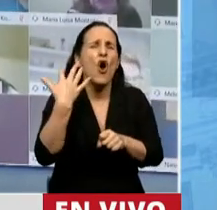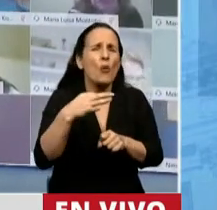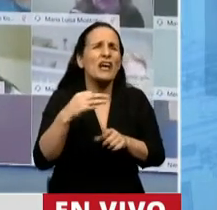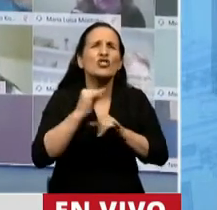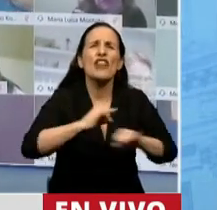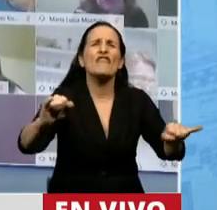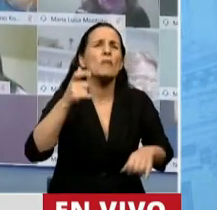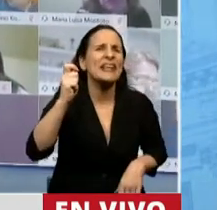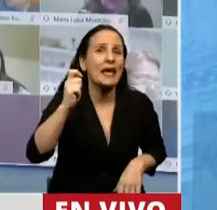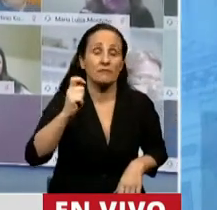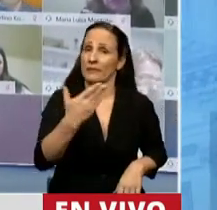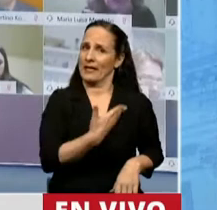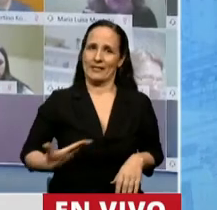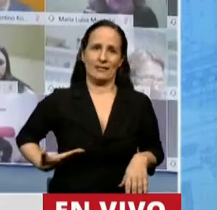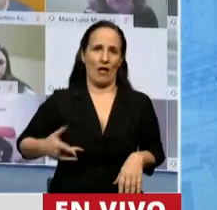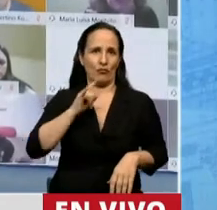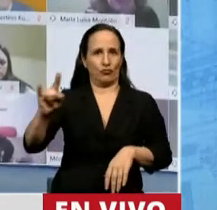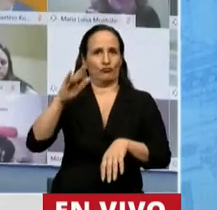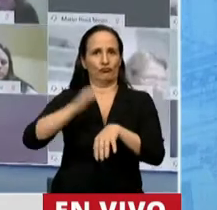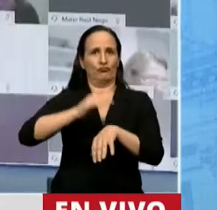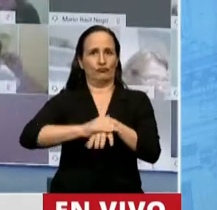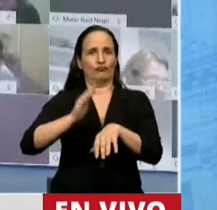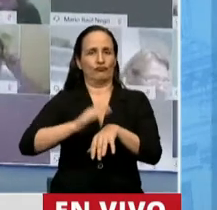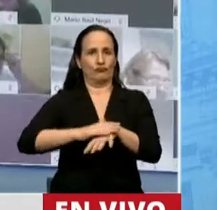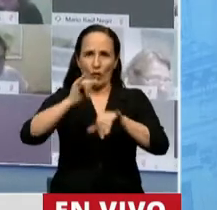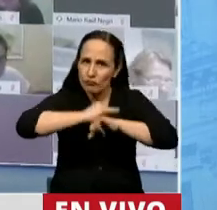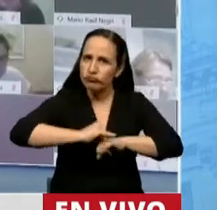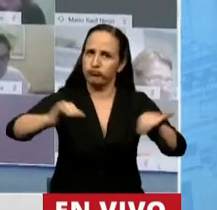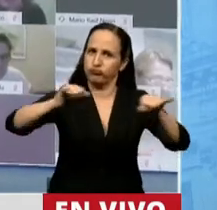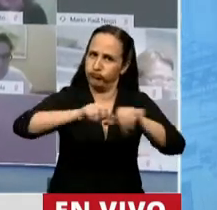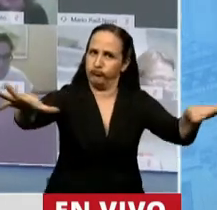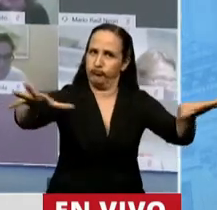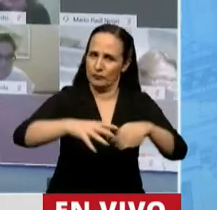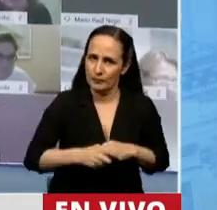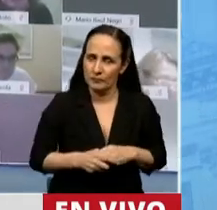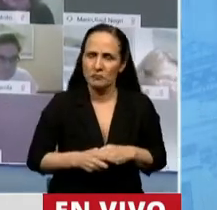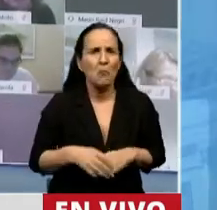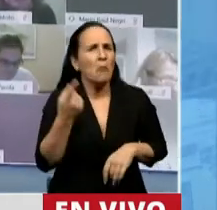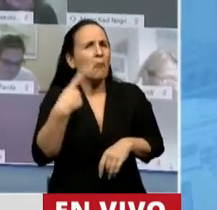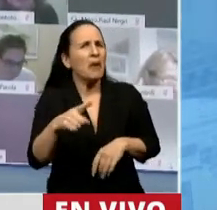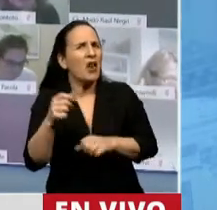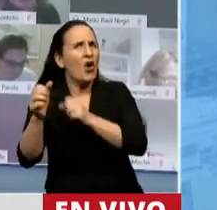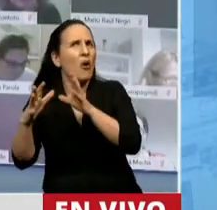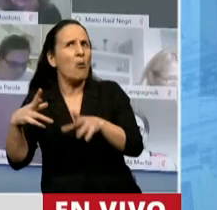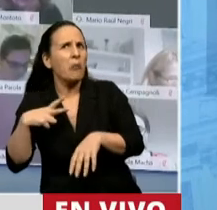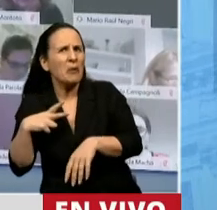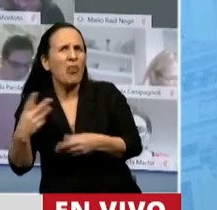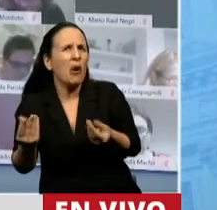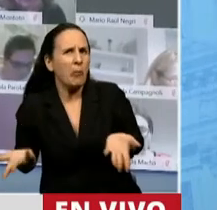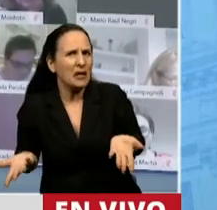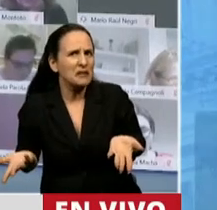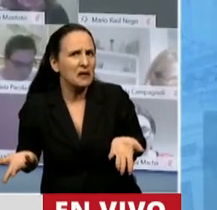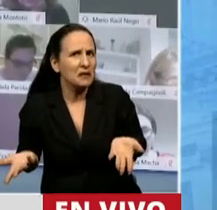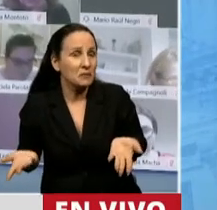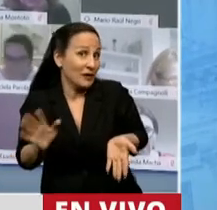es el Estado. Ahora, mi pregunta es, ¿qué pasa con los privados? Porque en un sistema de libre comercio,